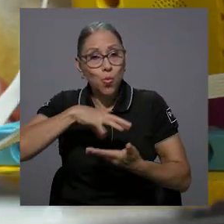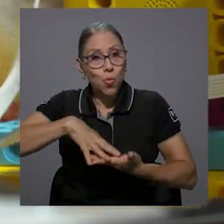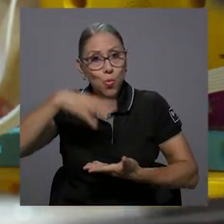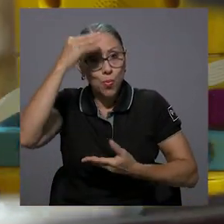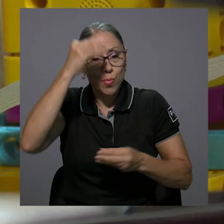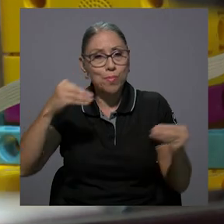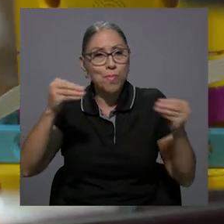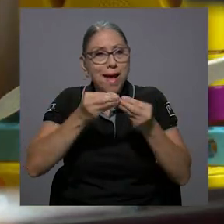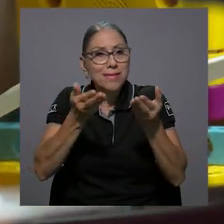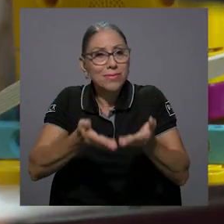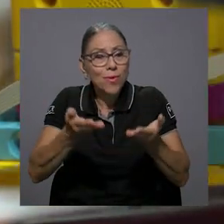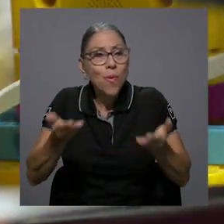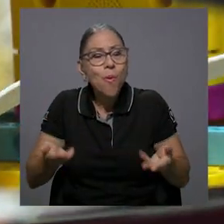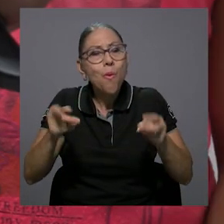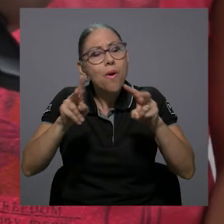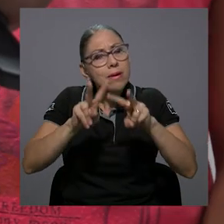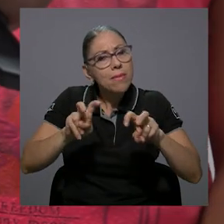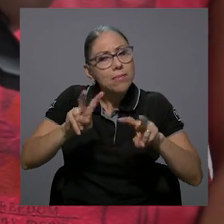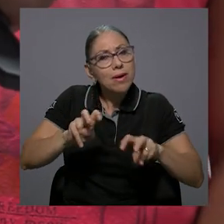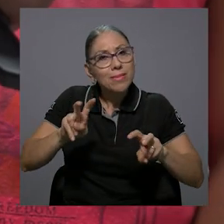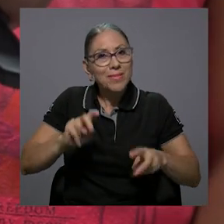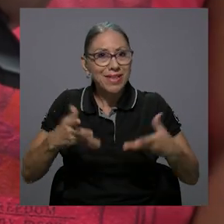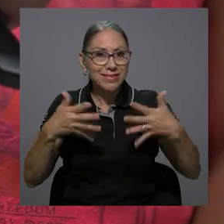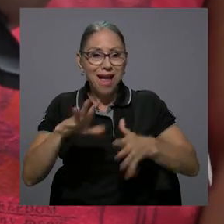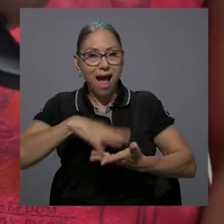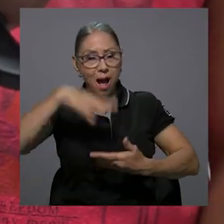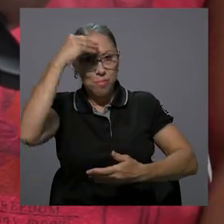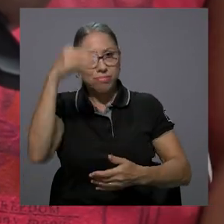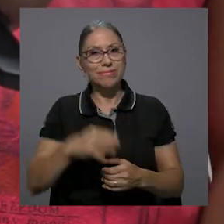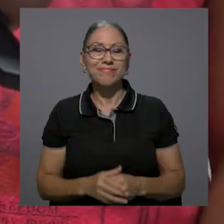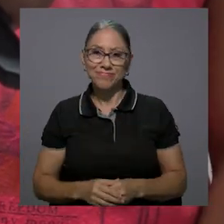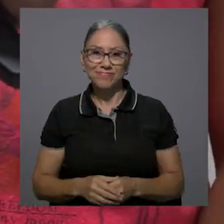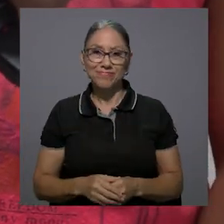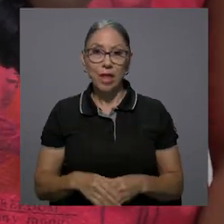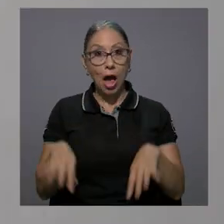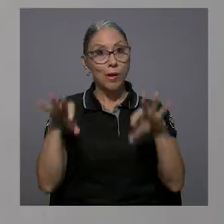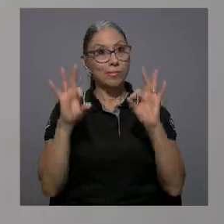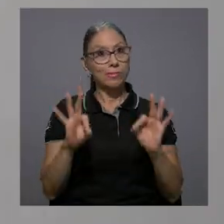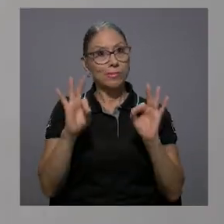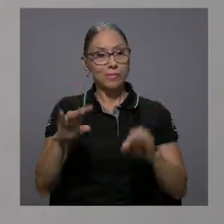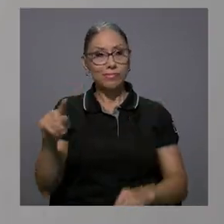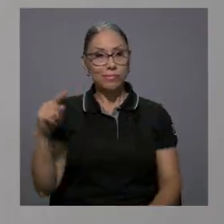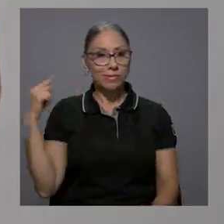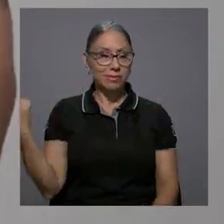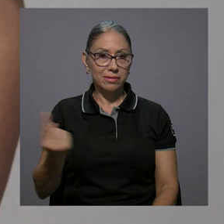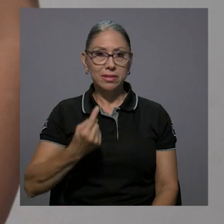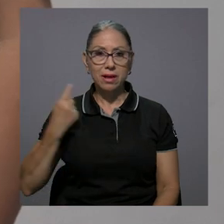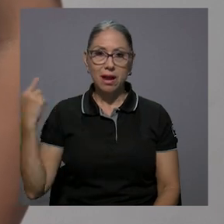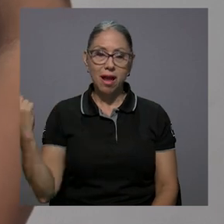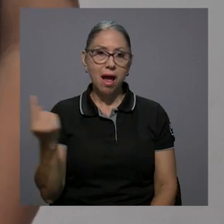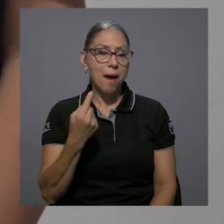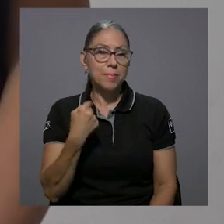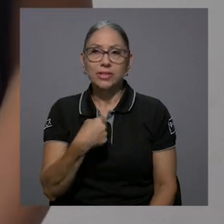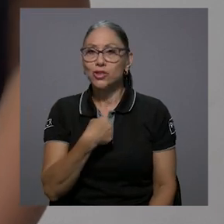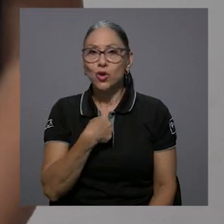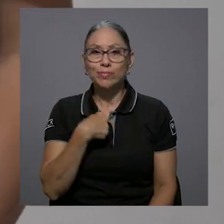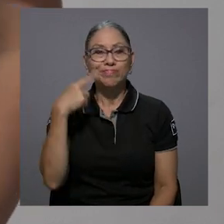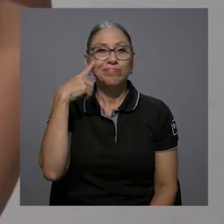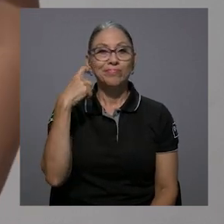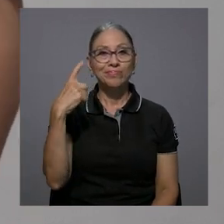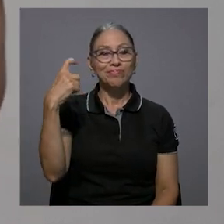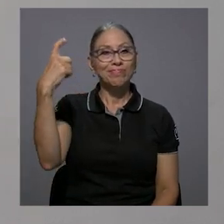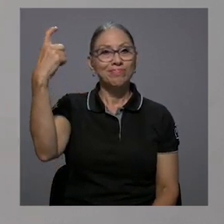aprendiendo más cosas y estamos analizándolas y ya aprender. Muy bien porque siempre yo